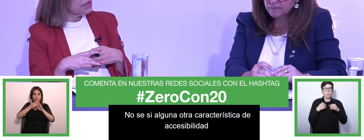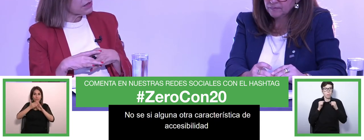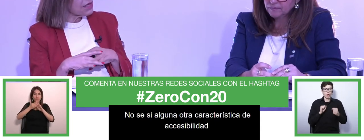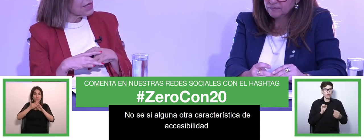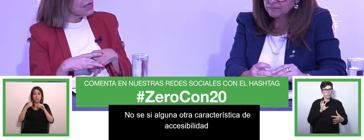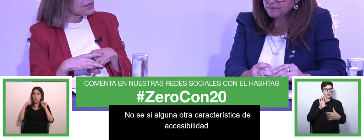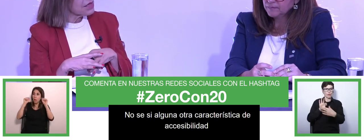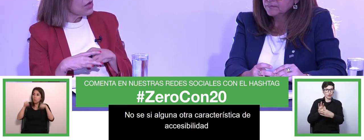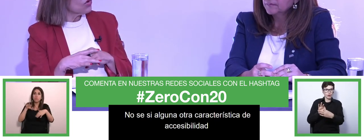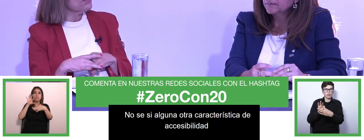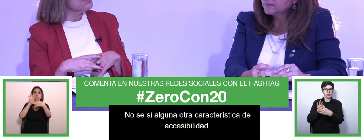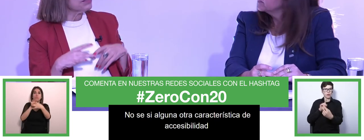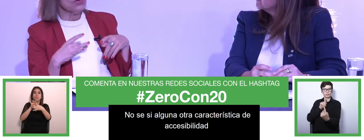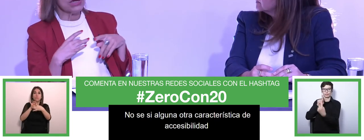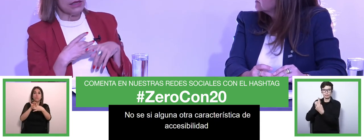diferentes